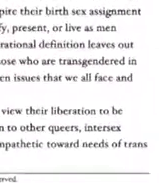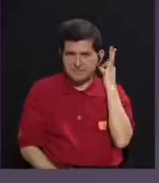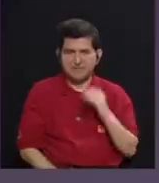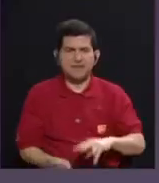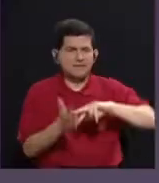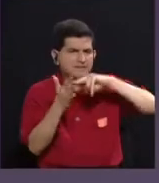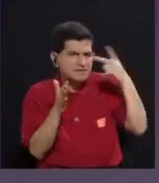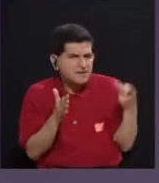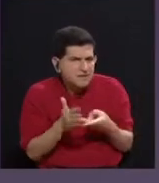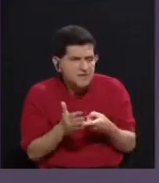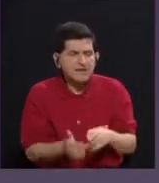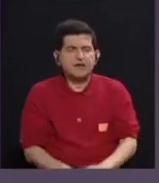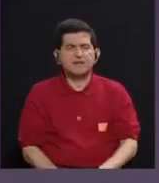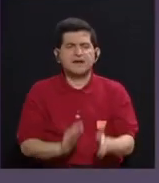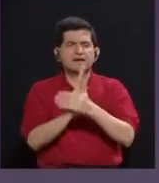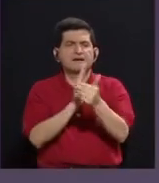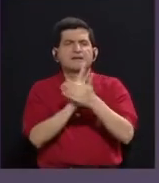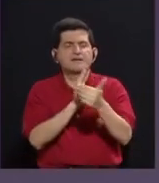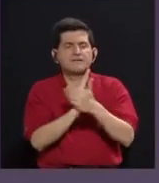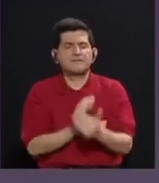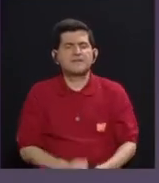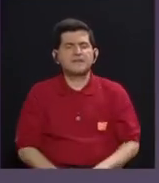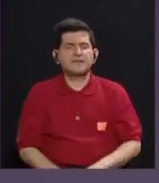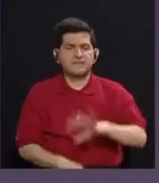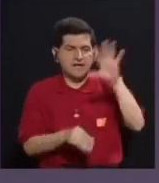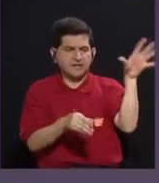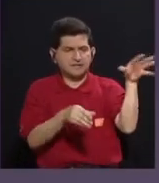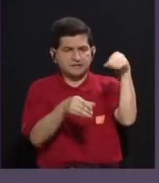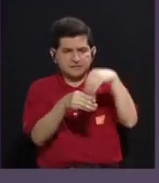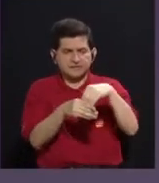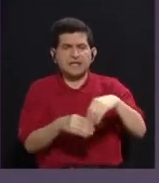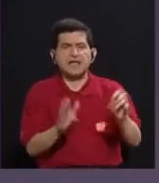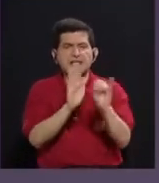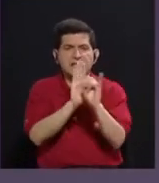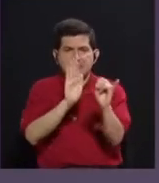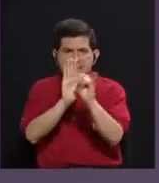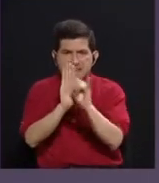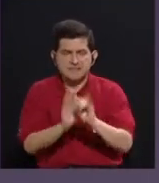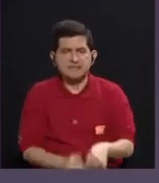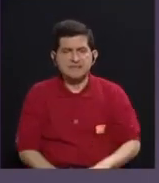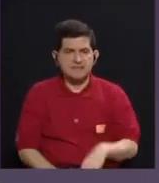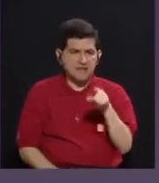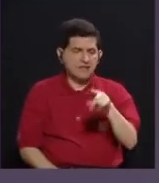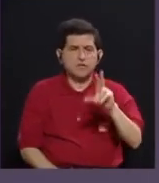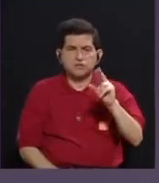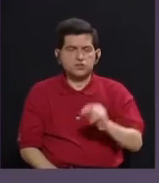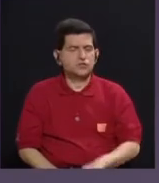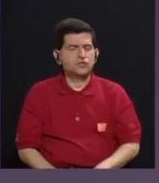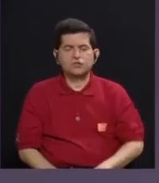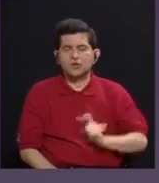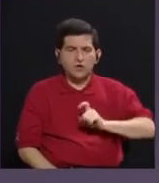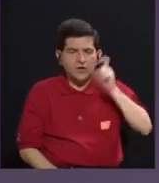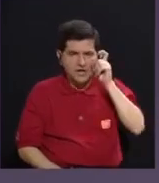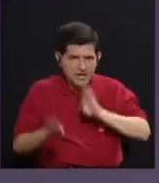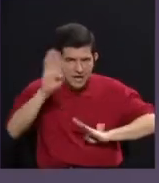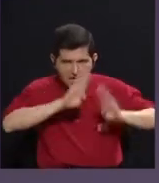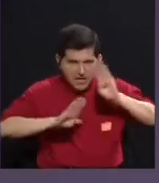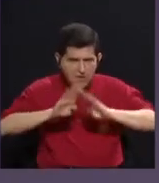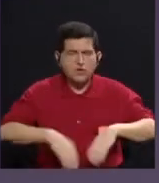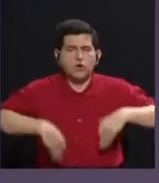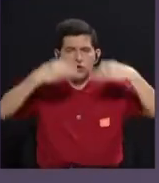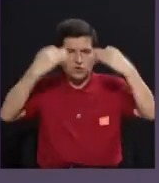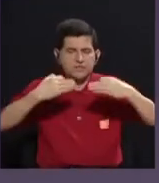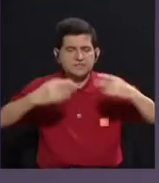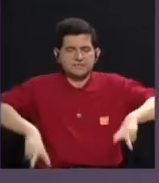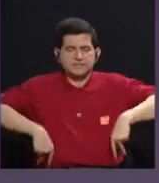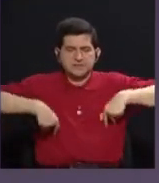transfeminidad como una cualidad a la que se adscriben identidades que se dislocan del género biológico y que deciden